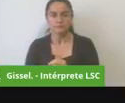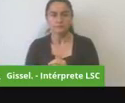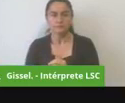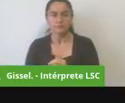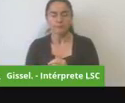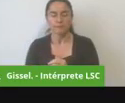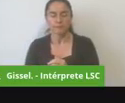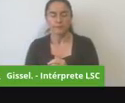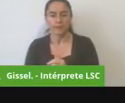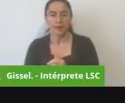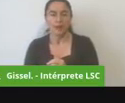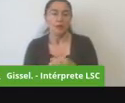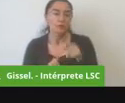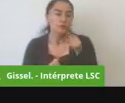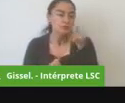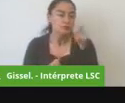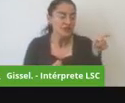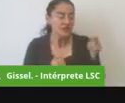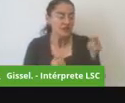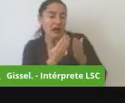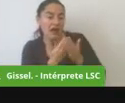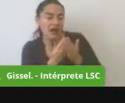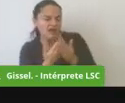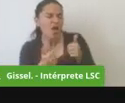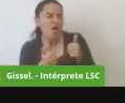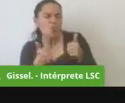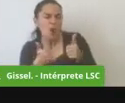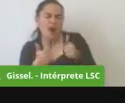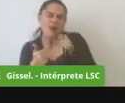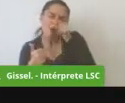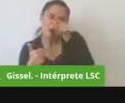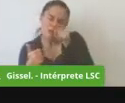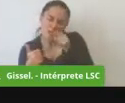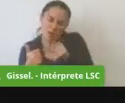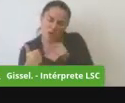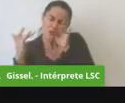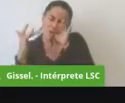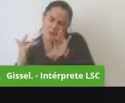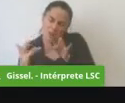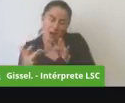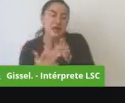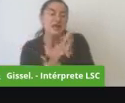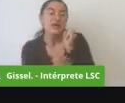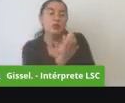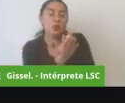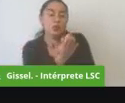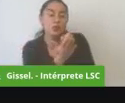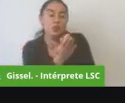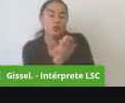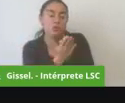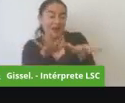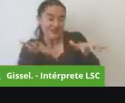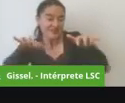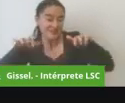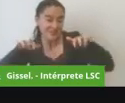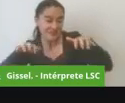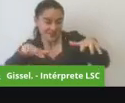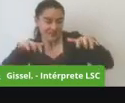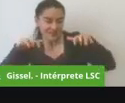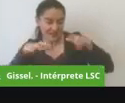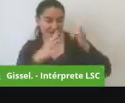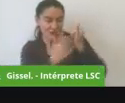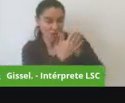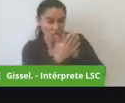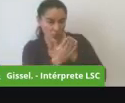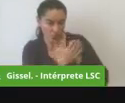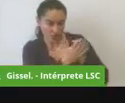establecerán o determinarán en el marco de las juntas de acción comunal en las asambleas en ese